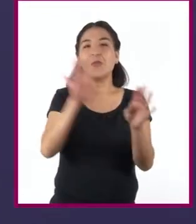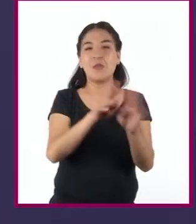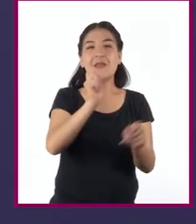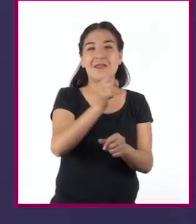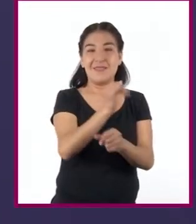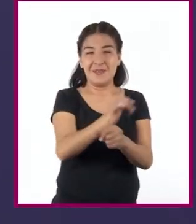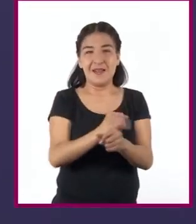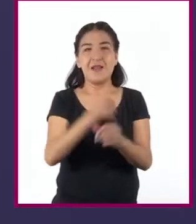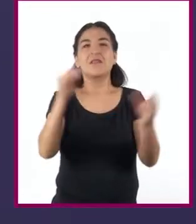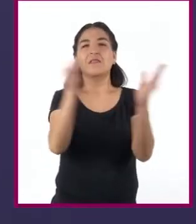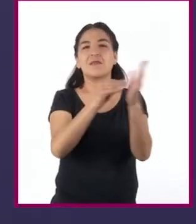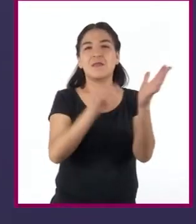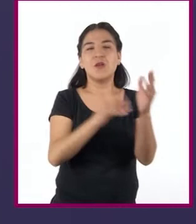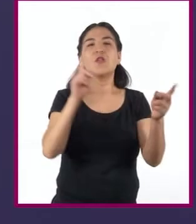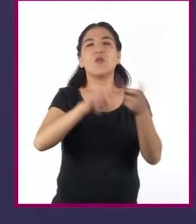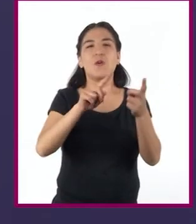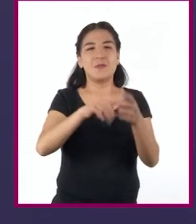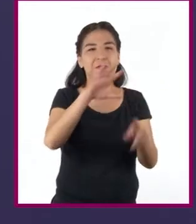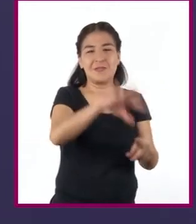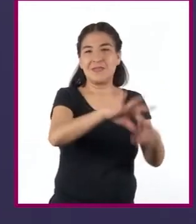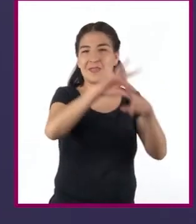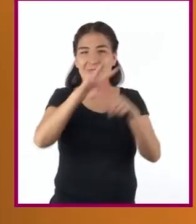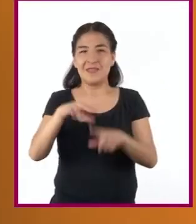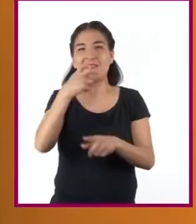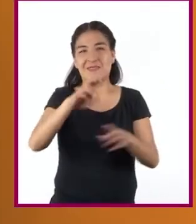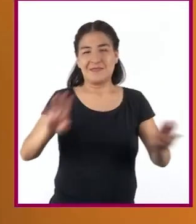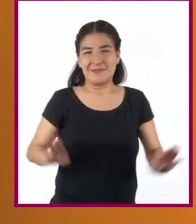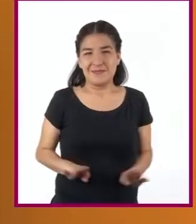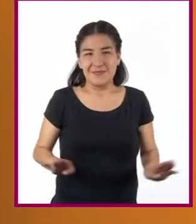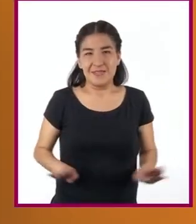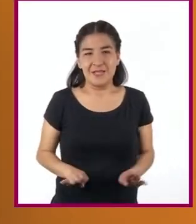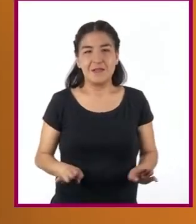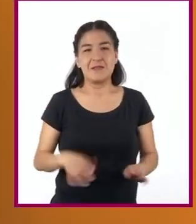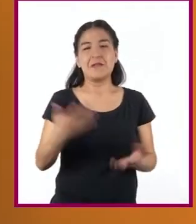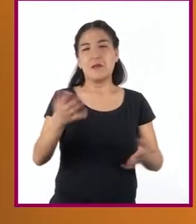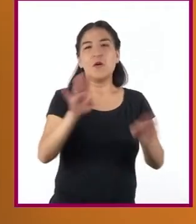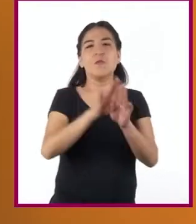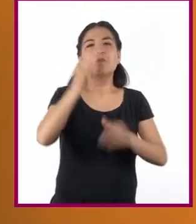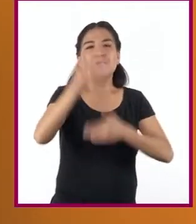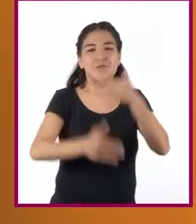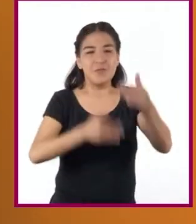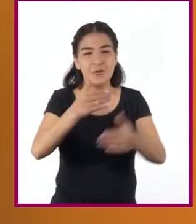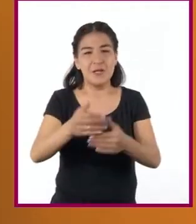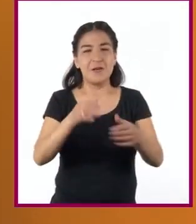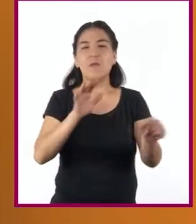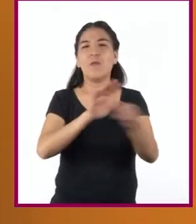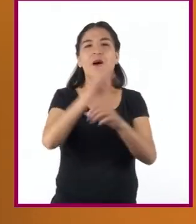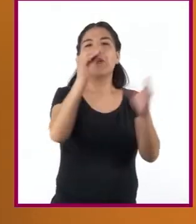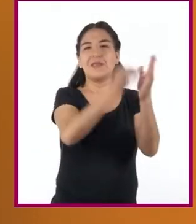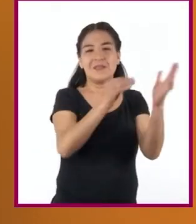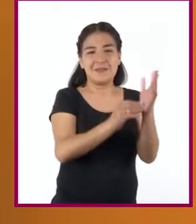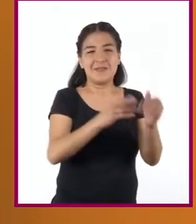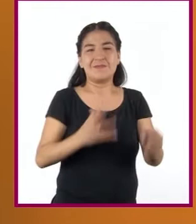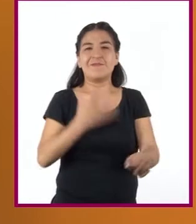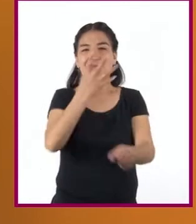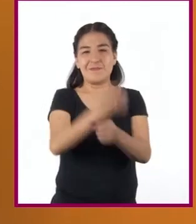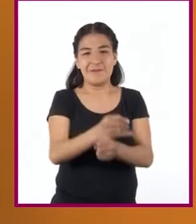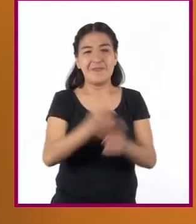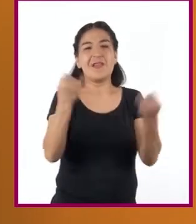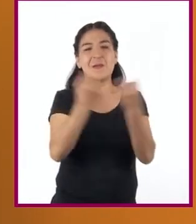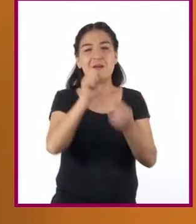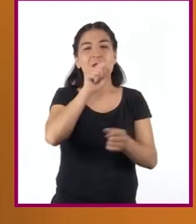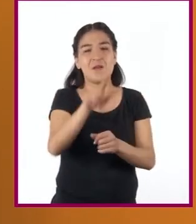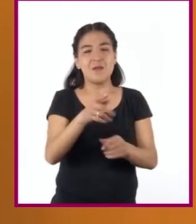tiene un registro donde localizar las características, los posibles avances, la metodología implementada, así como